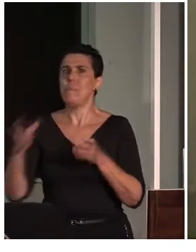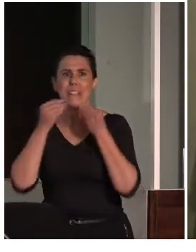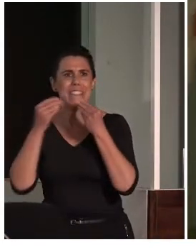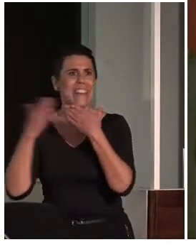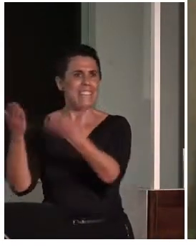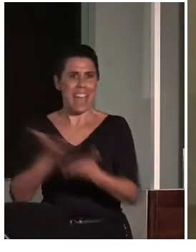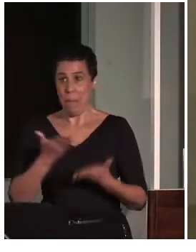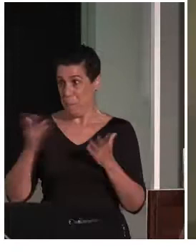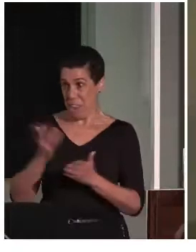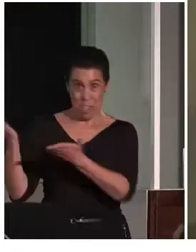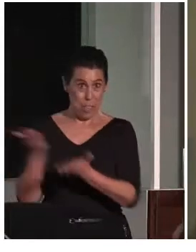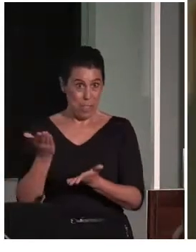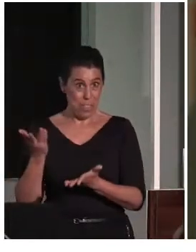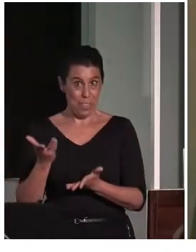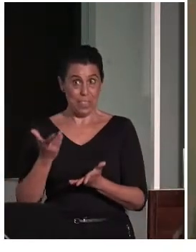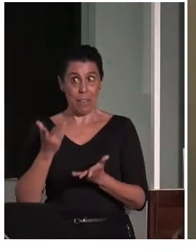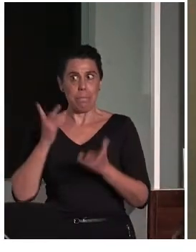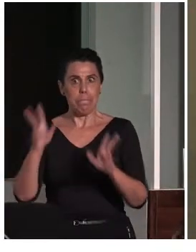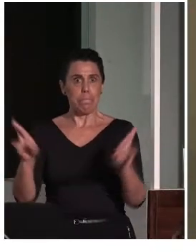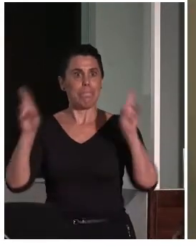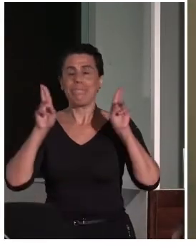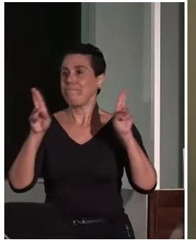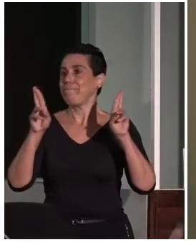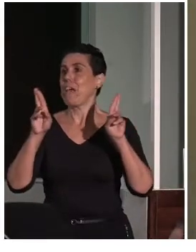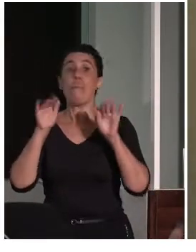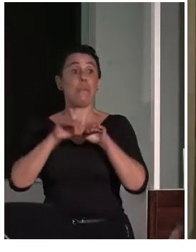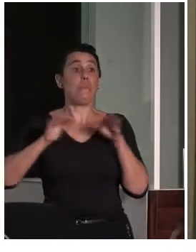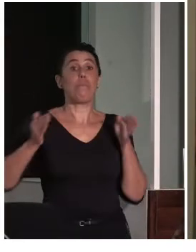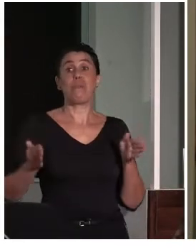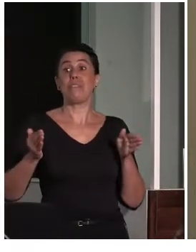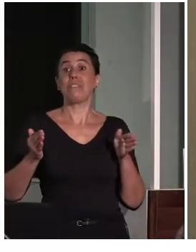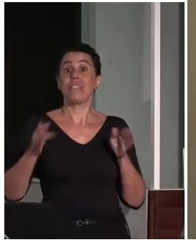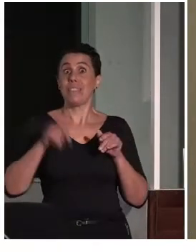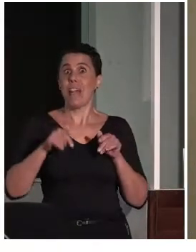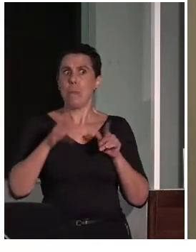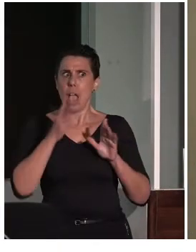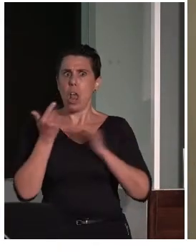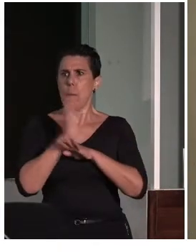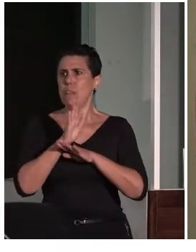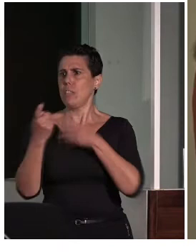¿Qué es la mesa que vamos a presentar?